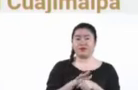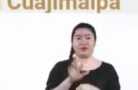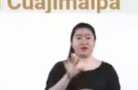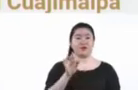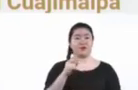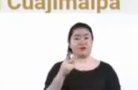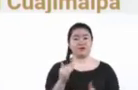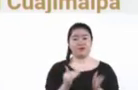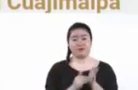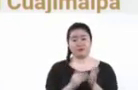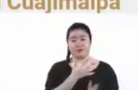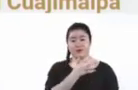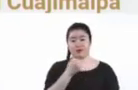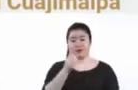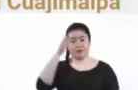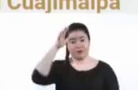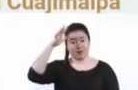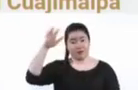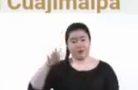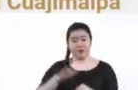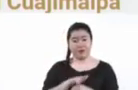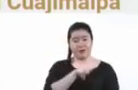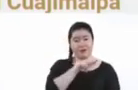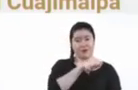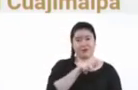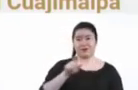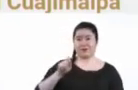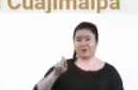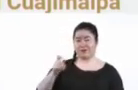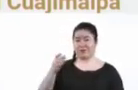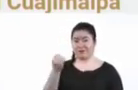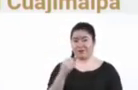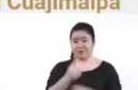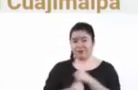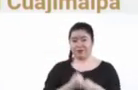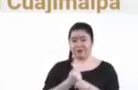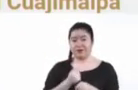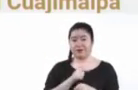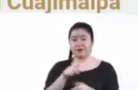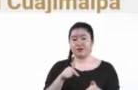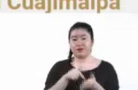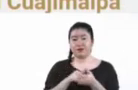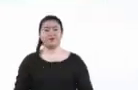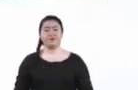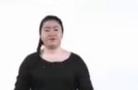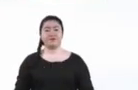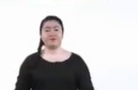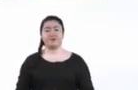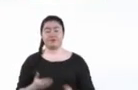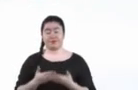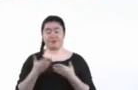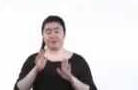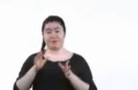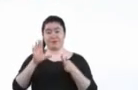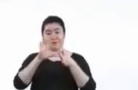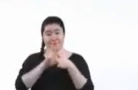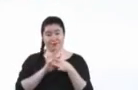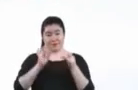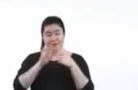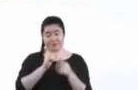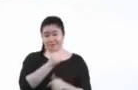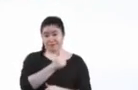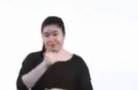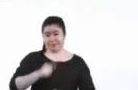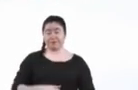adultos vacunados en la etapa de dieciocho a veintinueve años de edad en la alcaldía Coajimalpa con la vacuna de Pfizer. Ahora sí, los datos particulares.